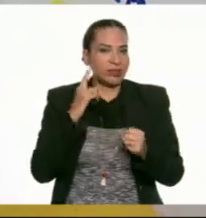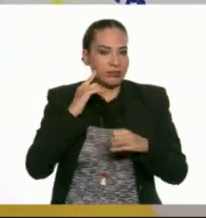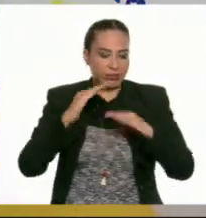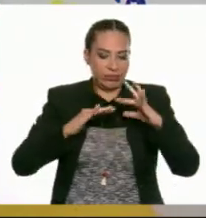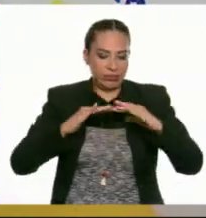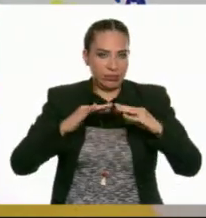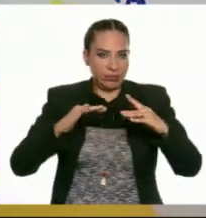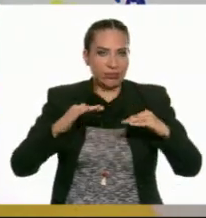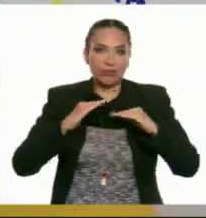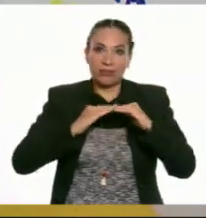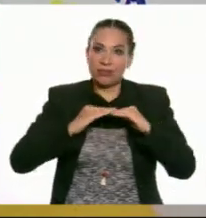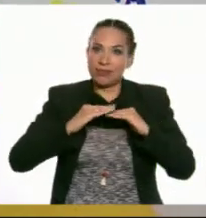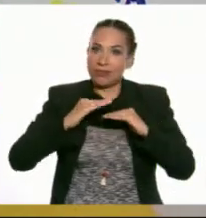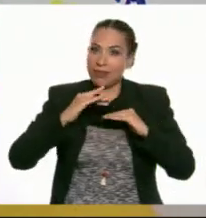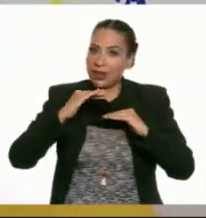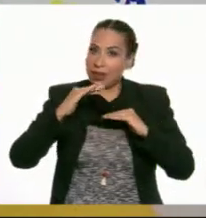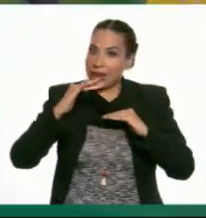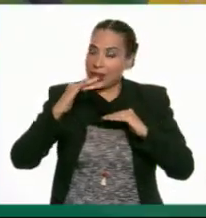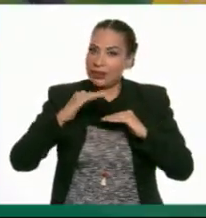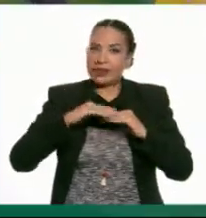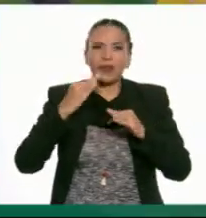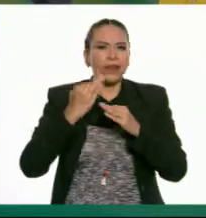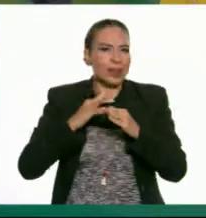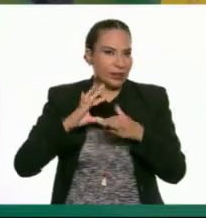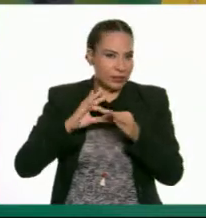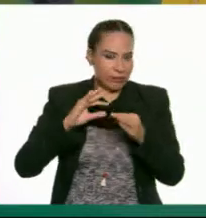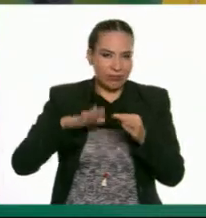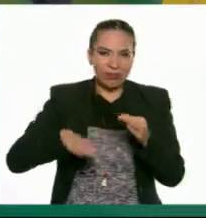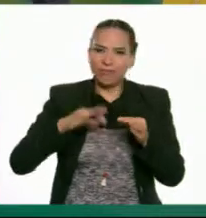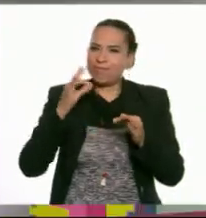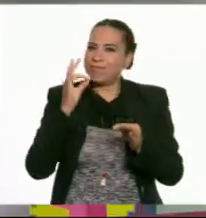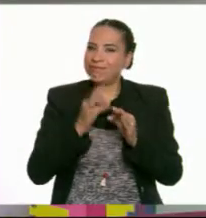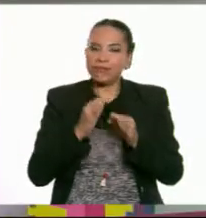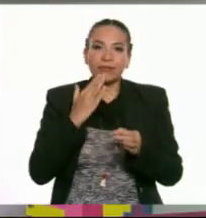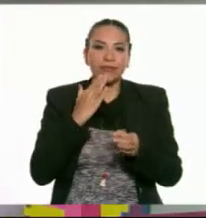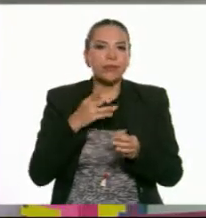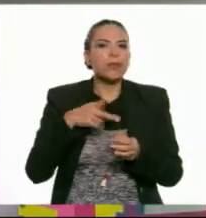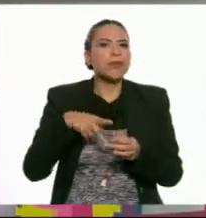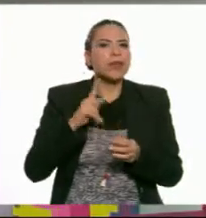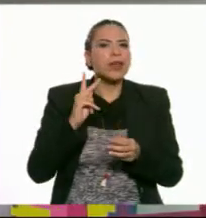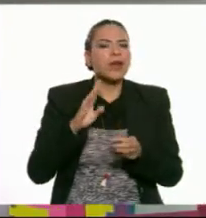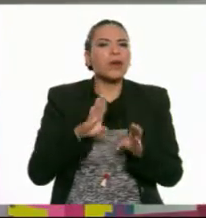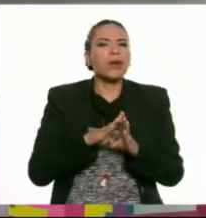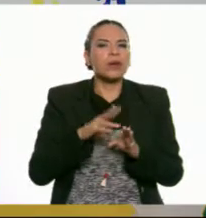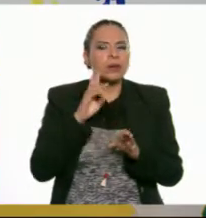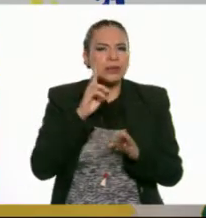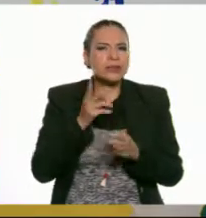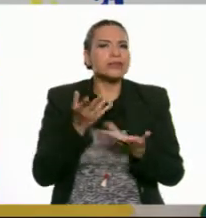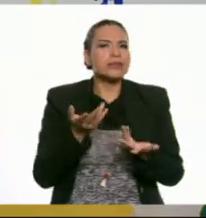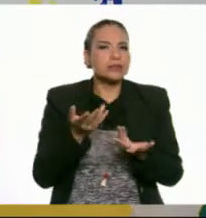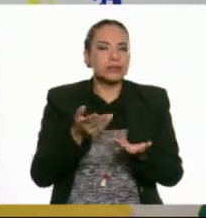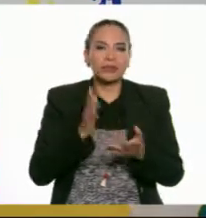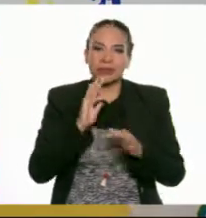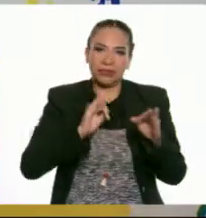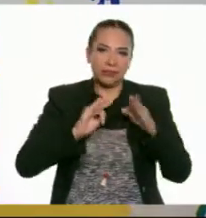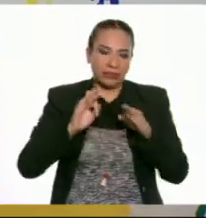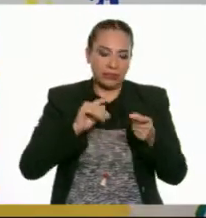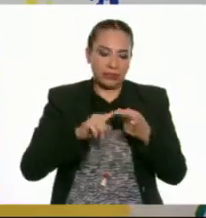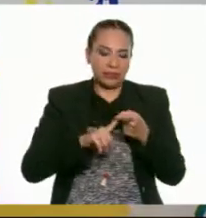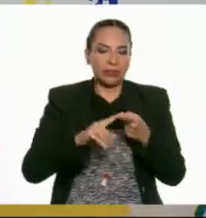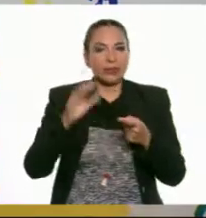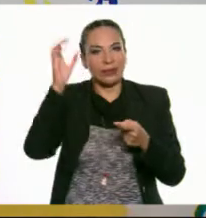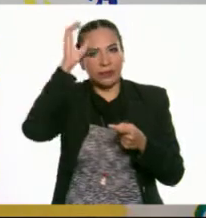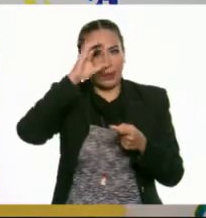vibración tendrá que ser mucho mayor. ¡Sí! ¡Paloma nos lo explicó perfecto! ¿Pero qué crees, Alexia? ¿Qué? Ya trabajamos sobre